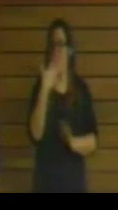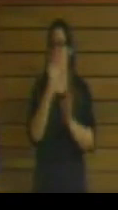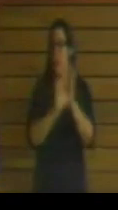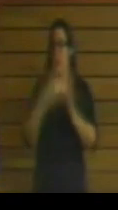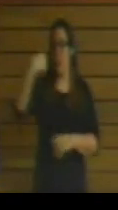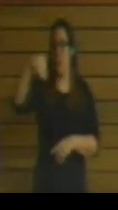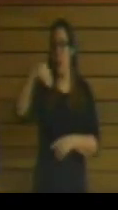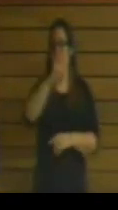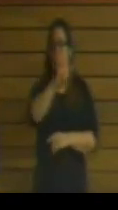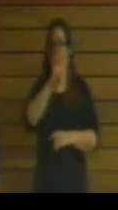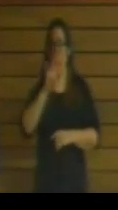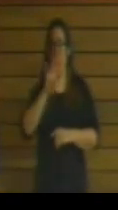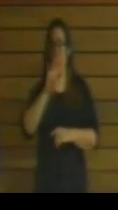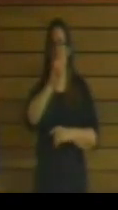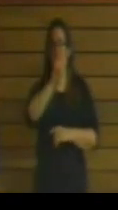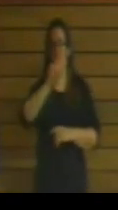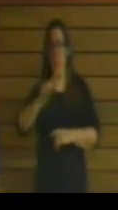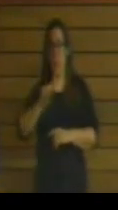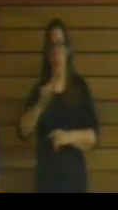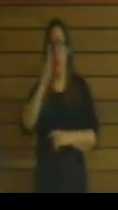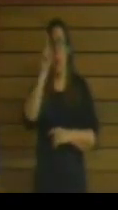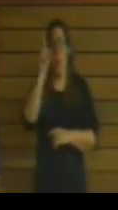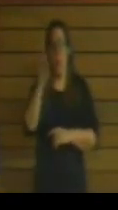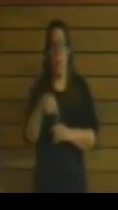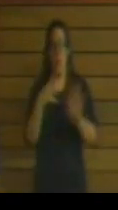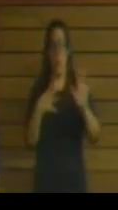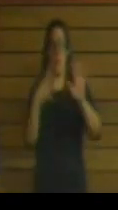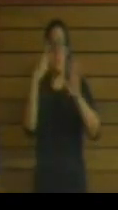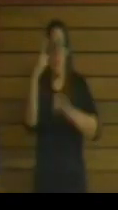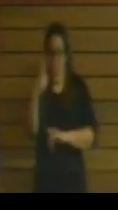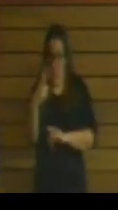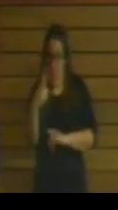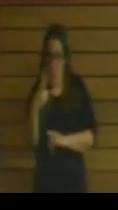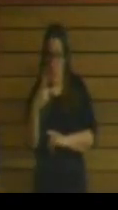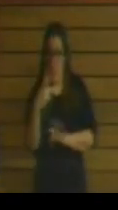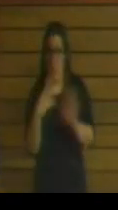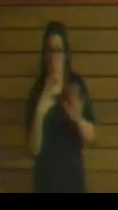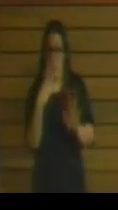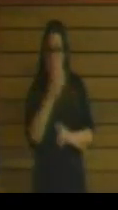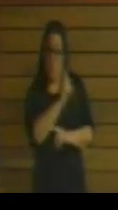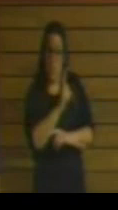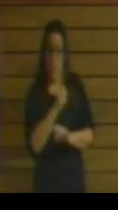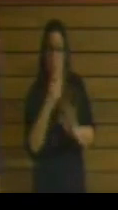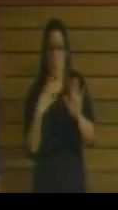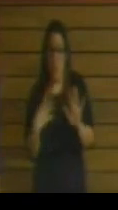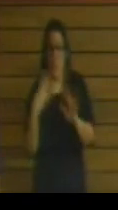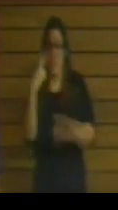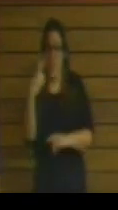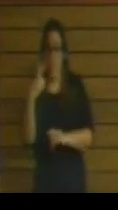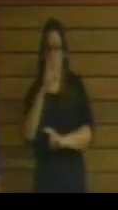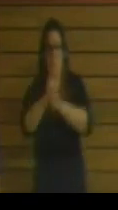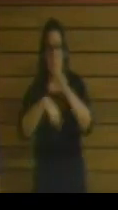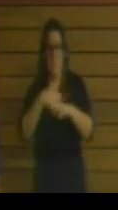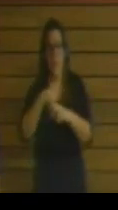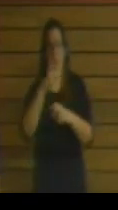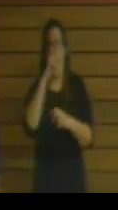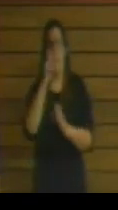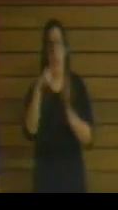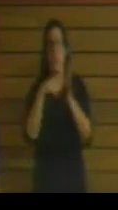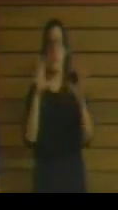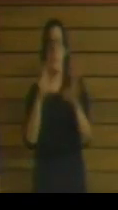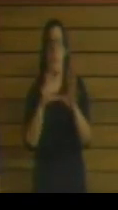de mil novecientos noventa y dos, no del noventa y ocho, del noventa y dos, modificado, por cierto, en el año dos mil diez,